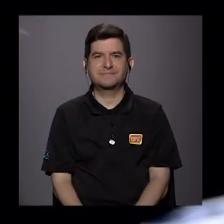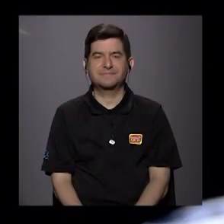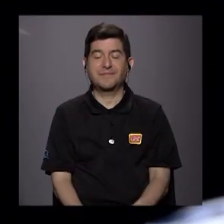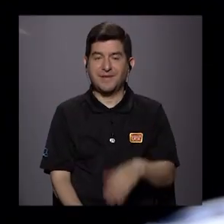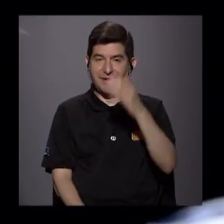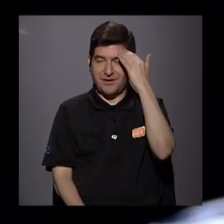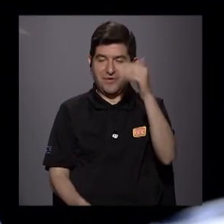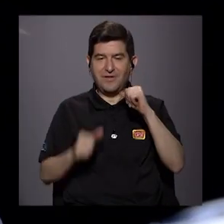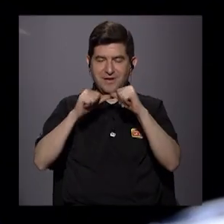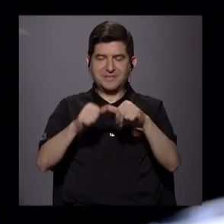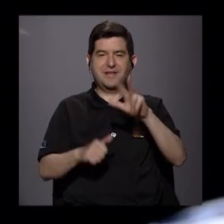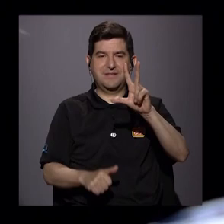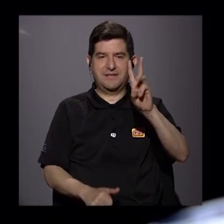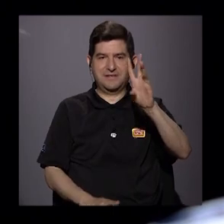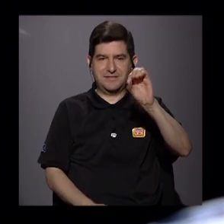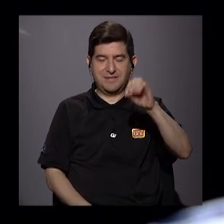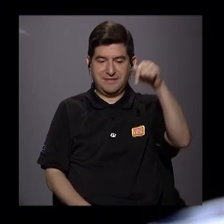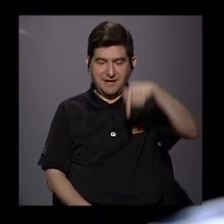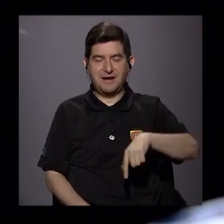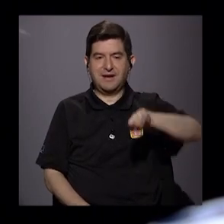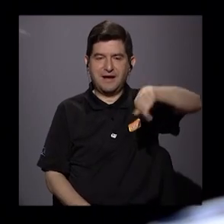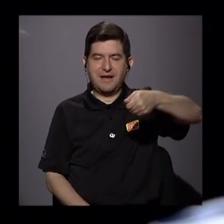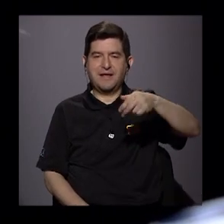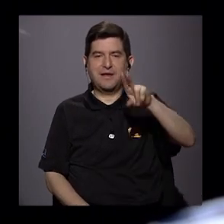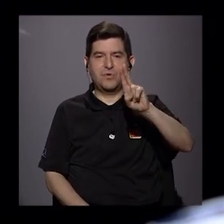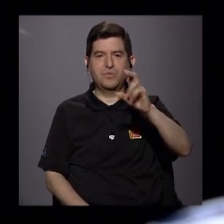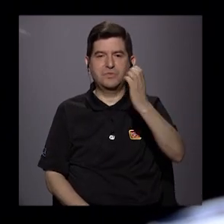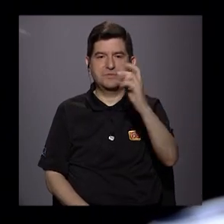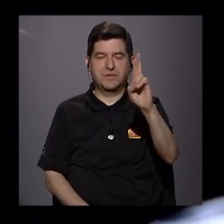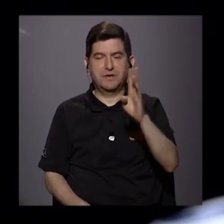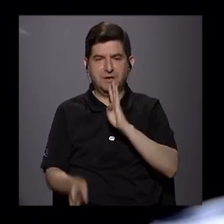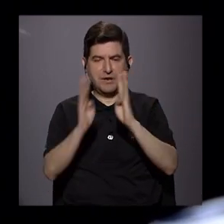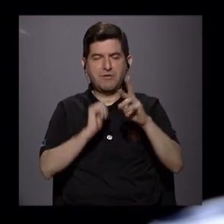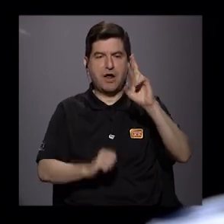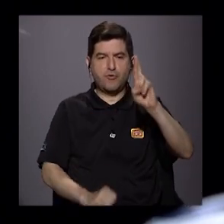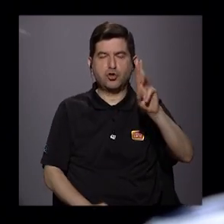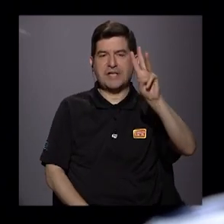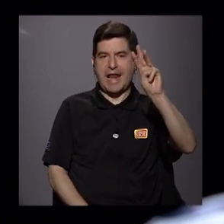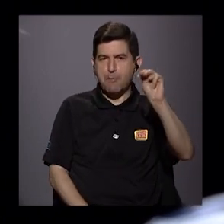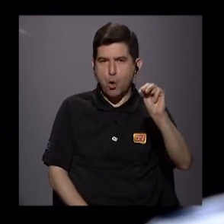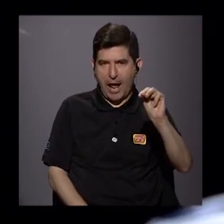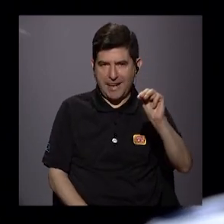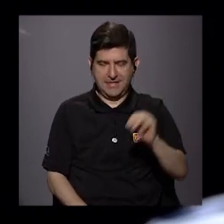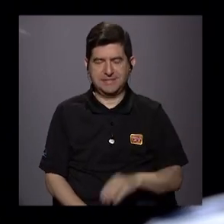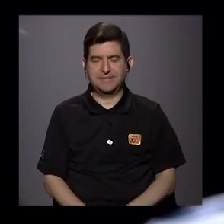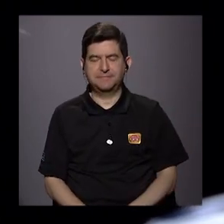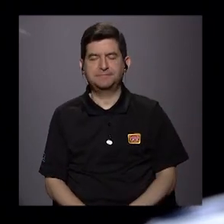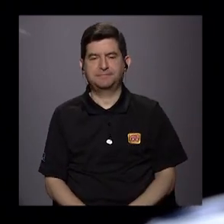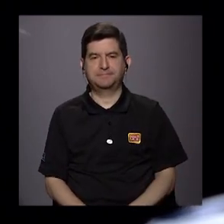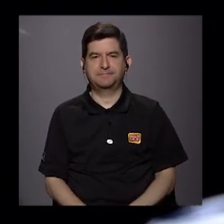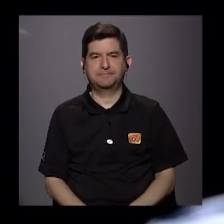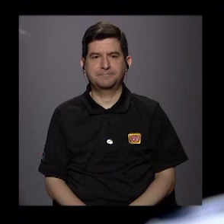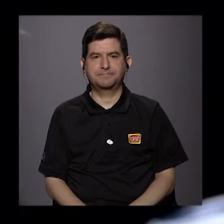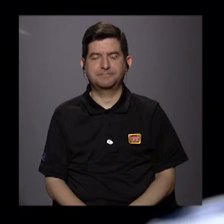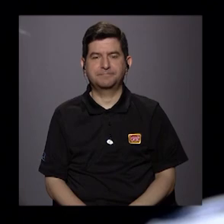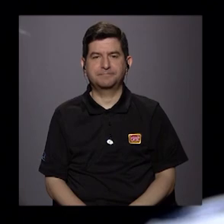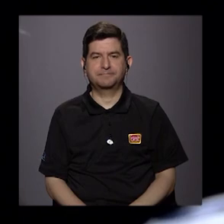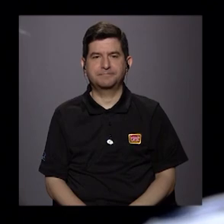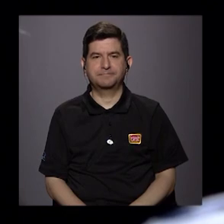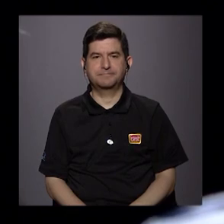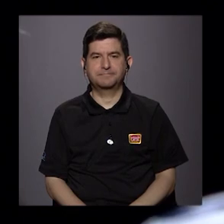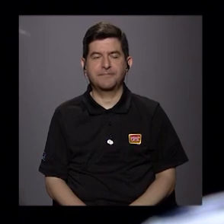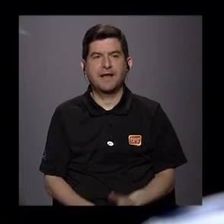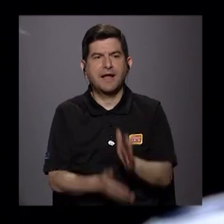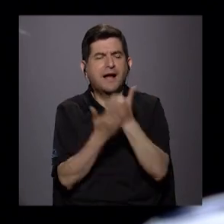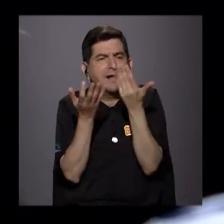Hola, regresamos a 360 acá en los estudios del canal de la Universidad de Costa Rica. Estamos conversando con Roxana Morales. Roxana, hay algo